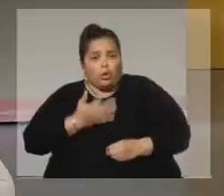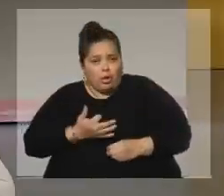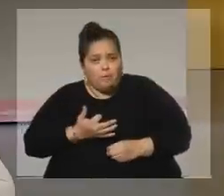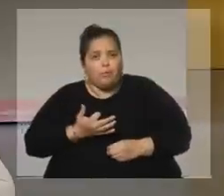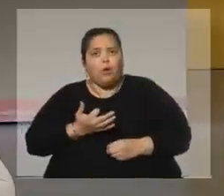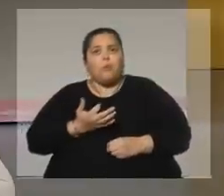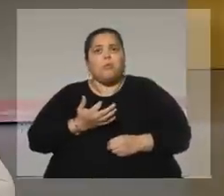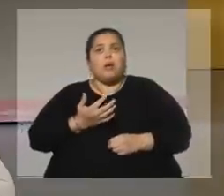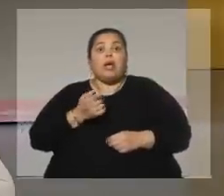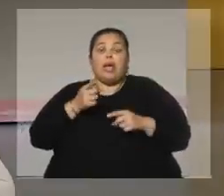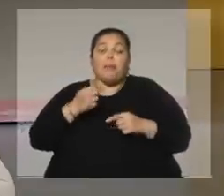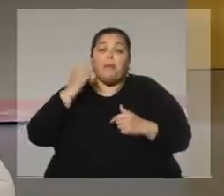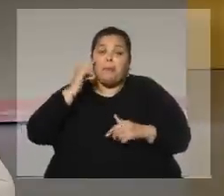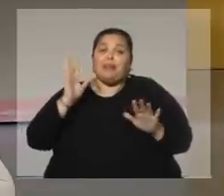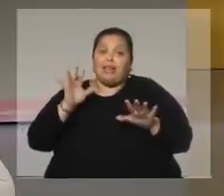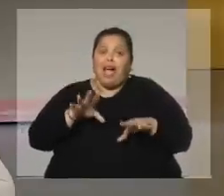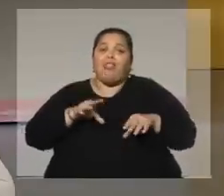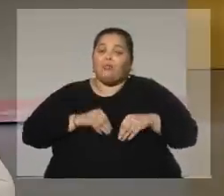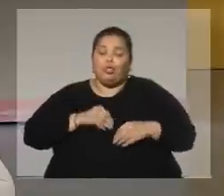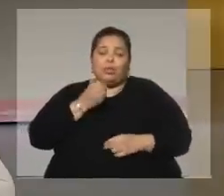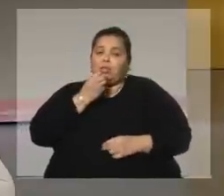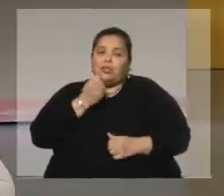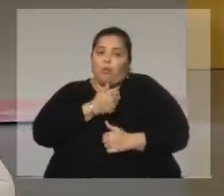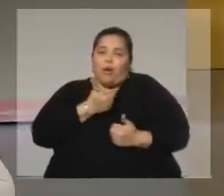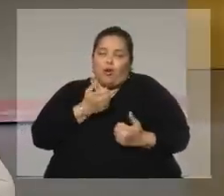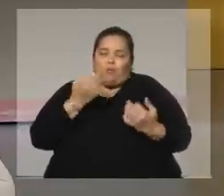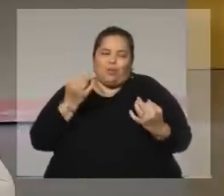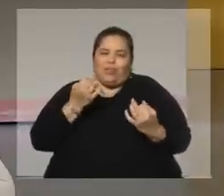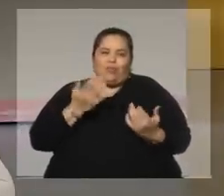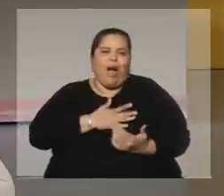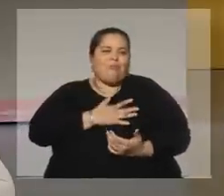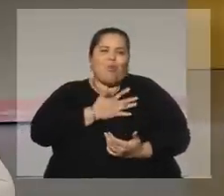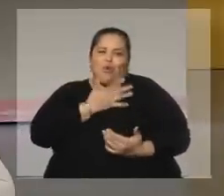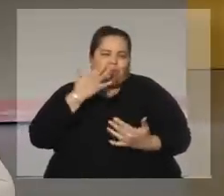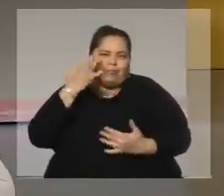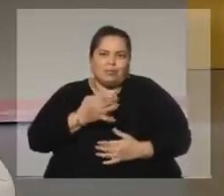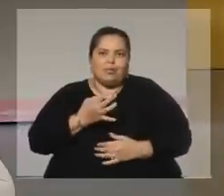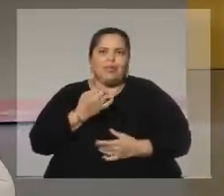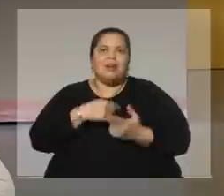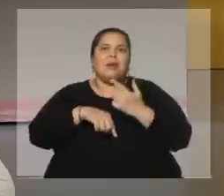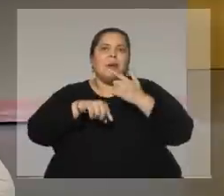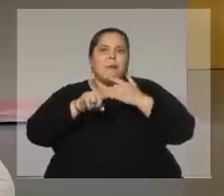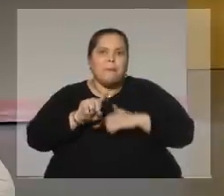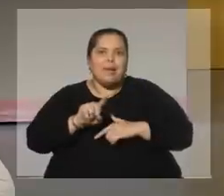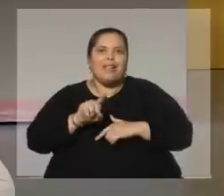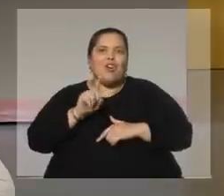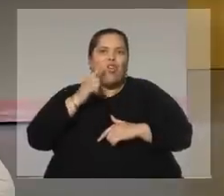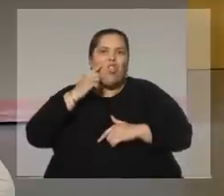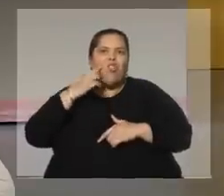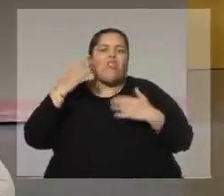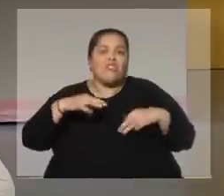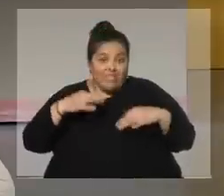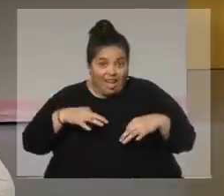que me parece un acto de amor excepcional. Pero te confieso que le tengo miedo a la